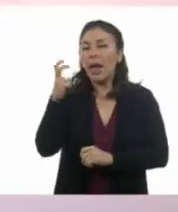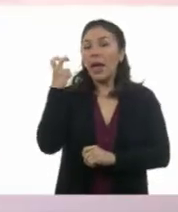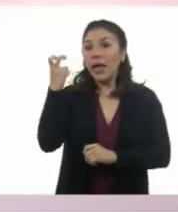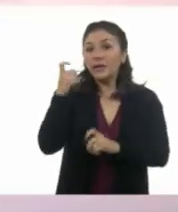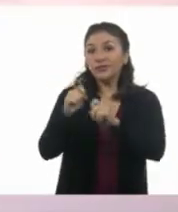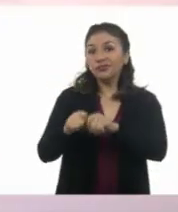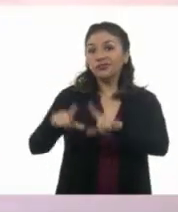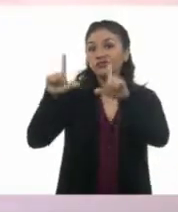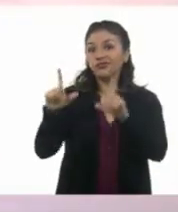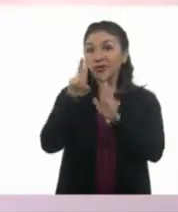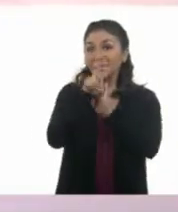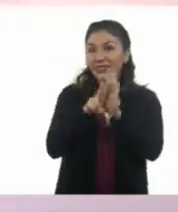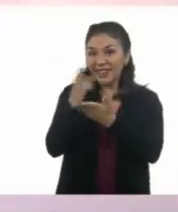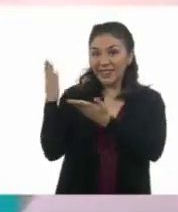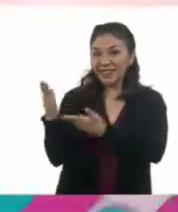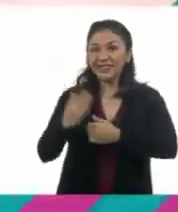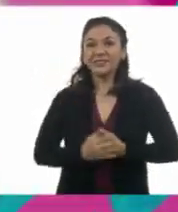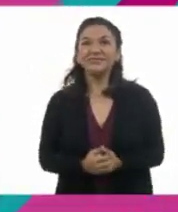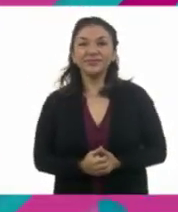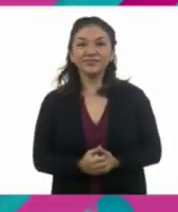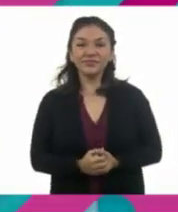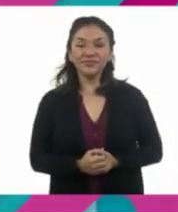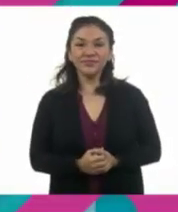siguiente video? A ver, vamos a verlo.